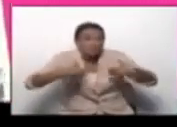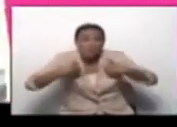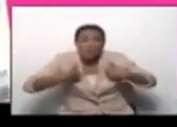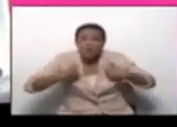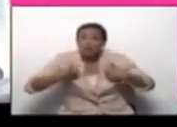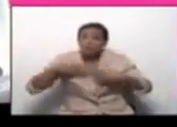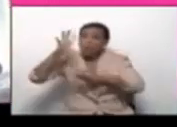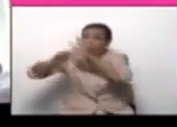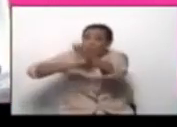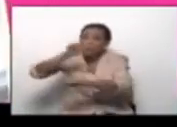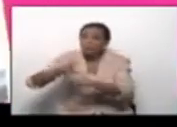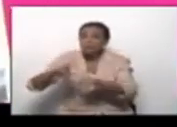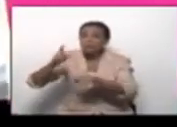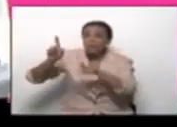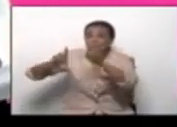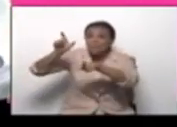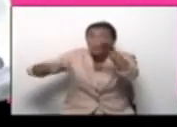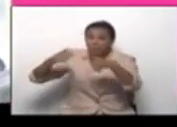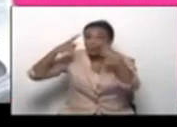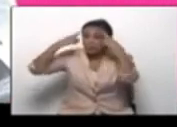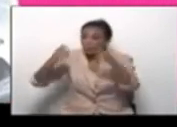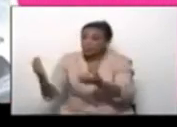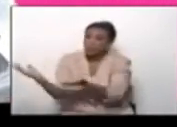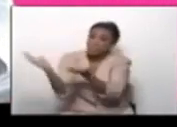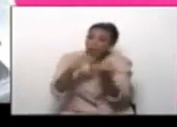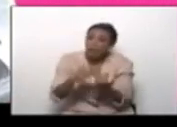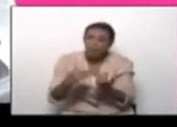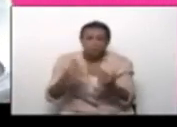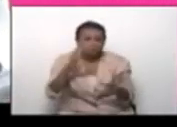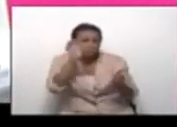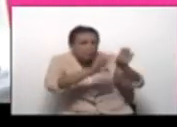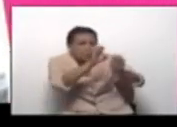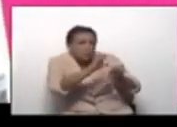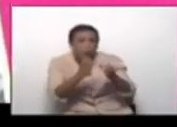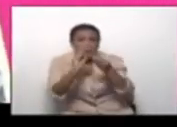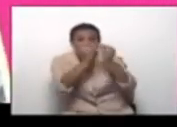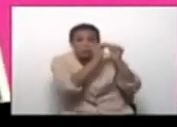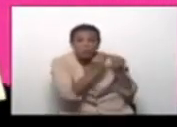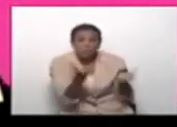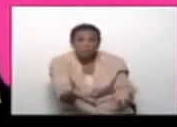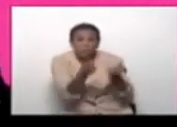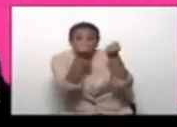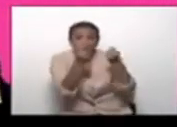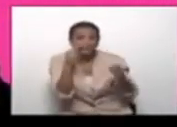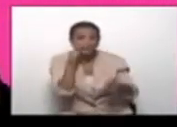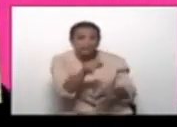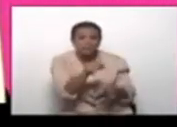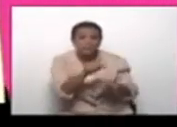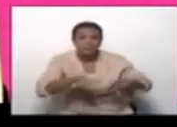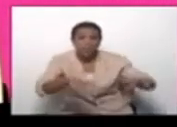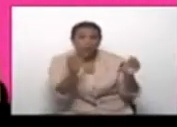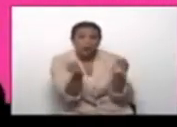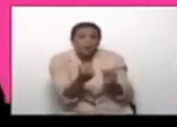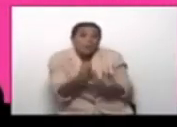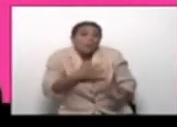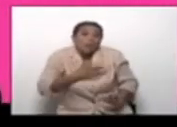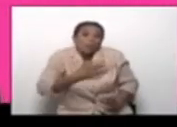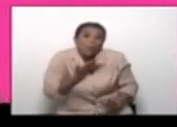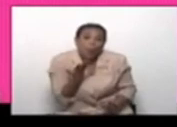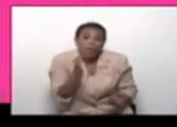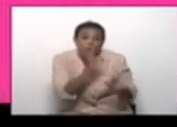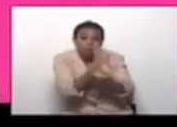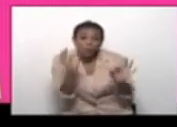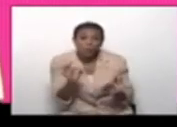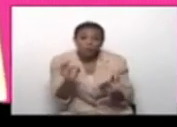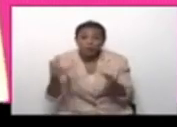ha hecho con los científicos y además, tengo que decirlo, Presidente, de hacer posible que a través